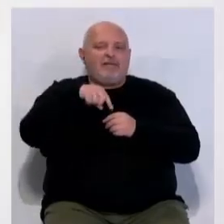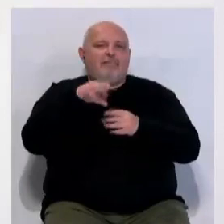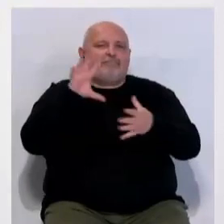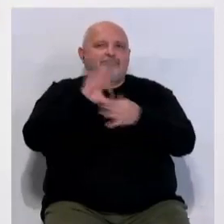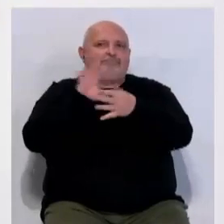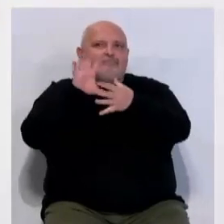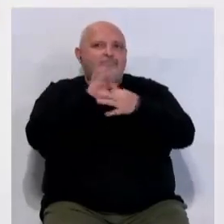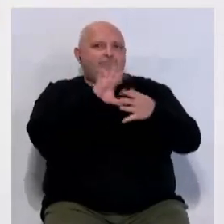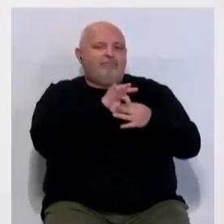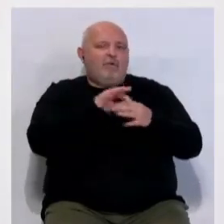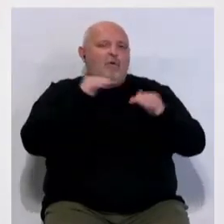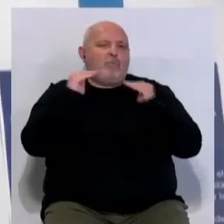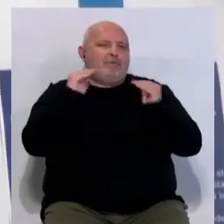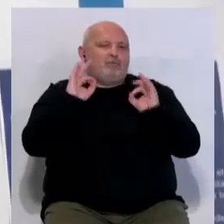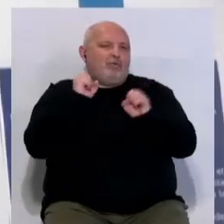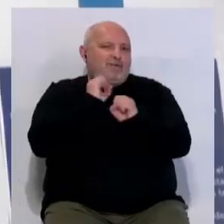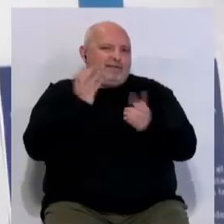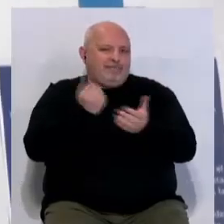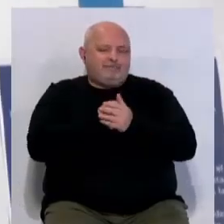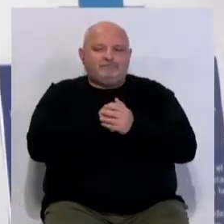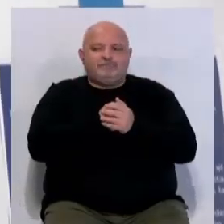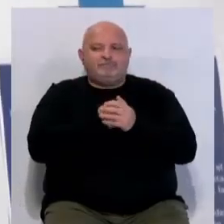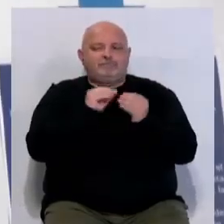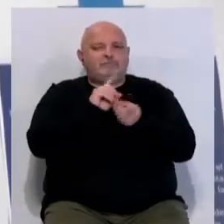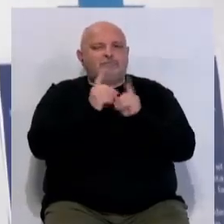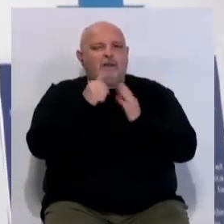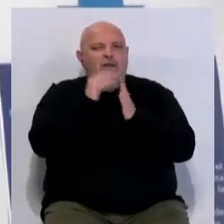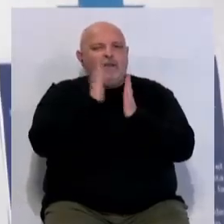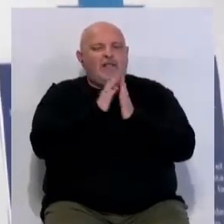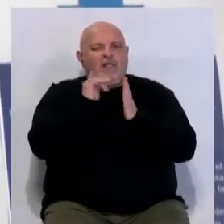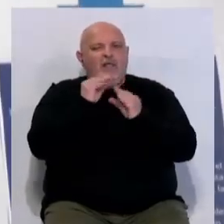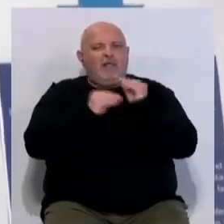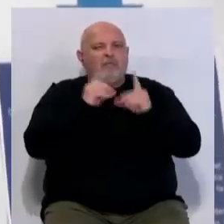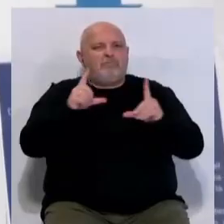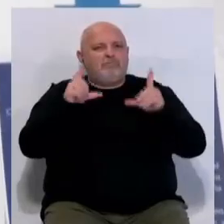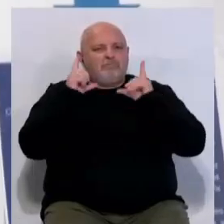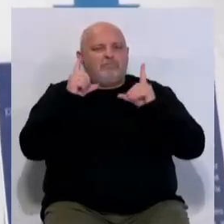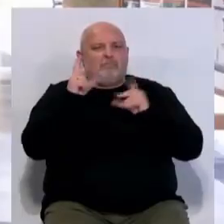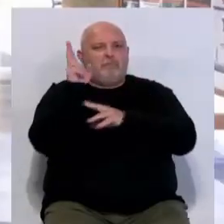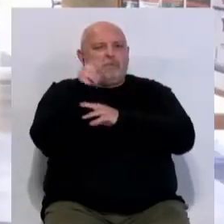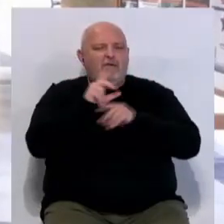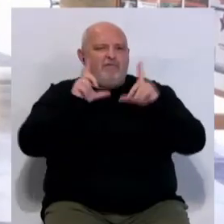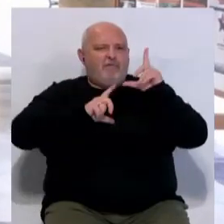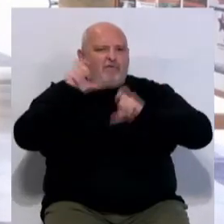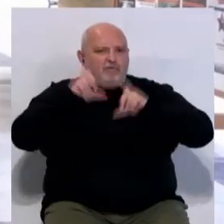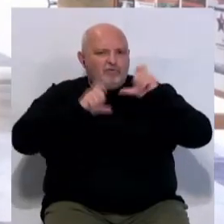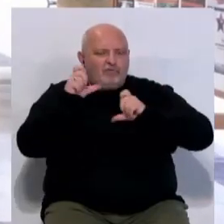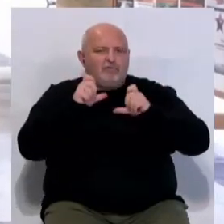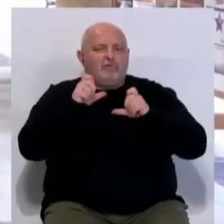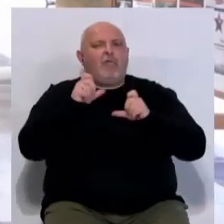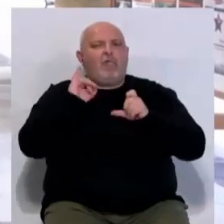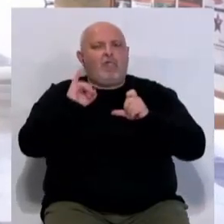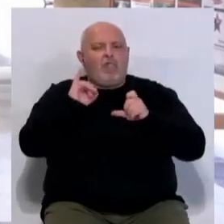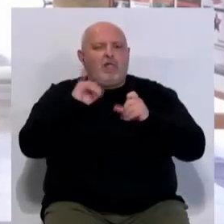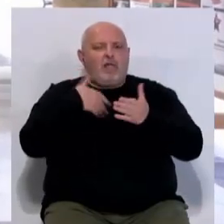corporación o a un momento cofrade. Reproducciones de carteles en donde han sido protagonistas la pintura y la fotografía que podrán